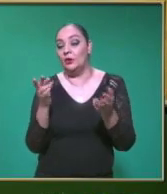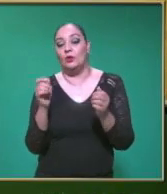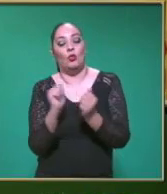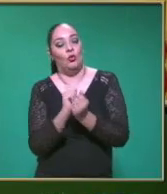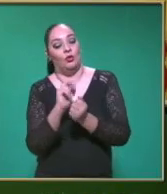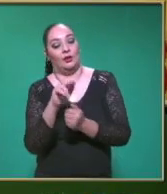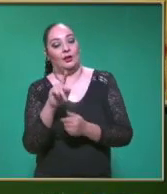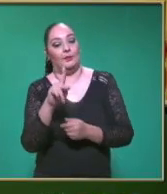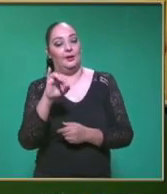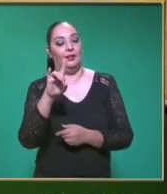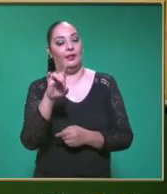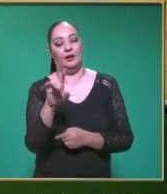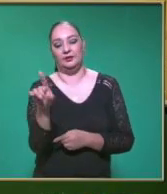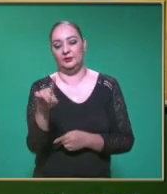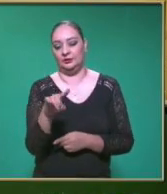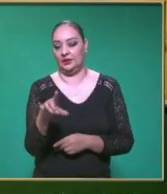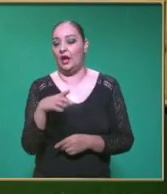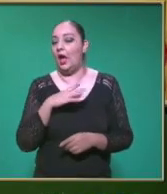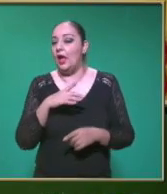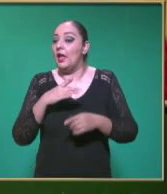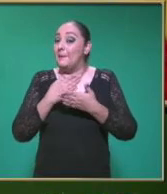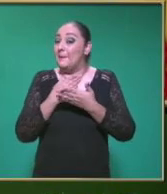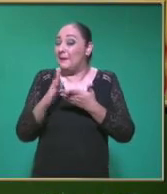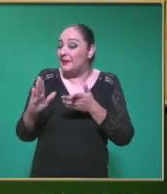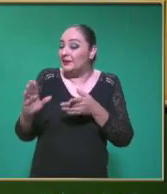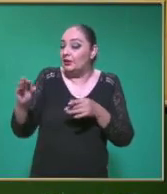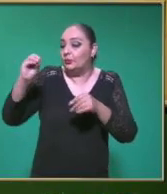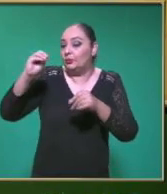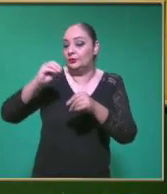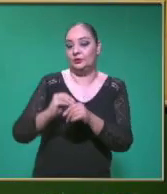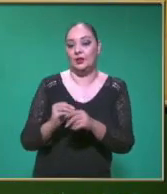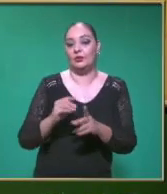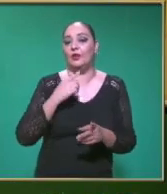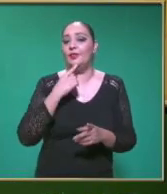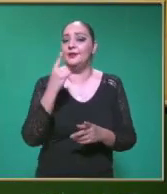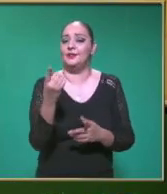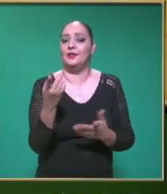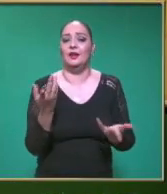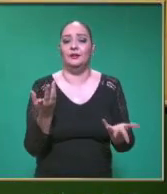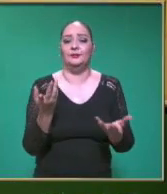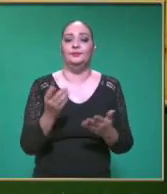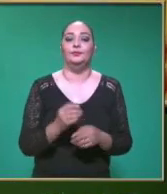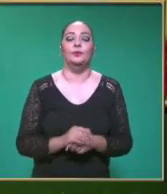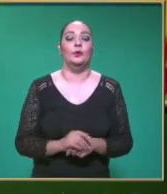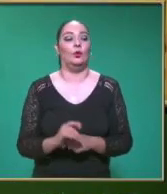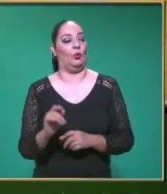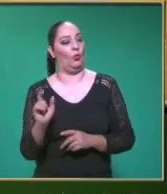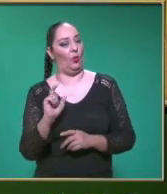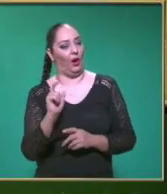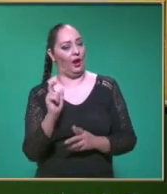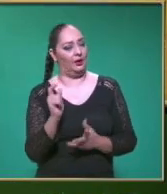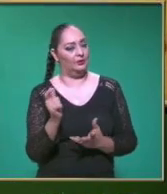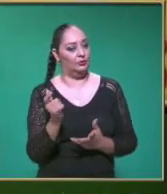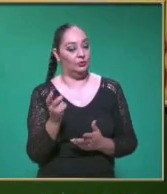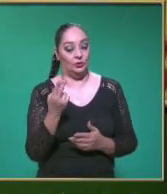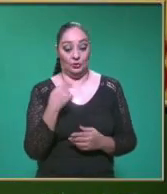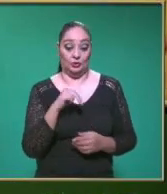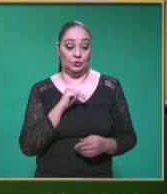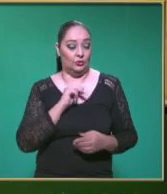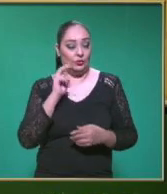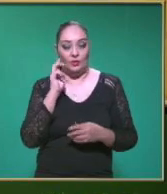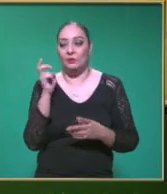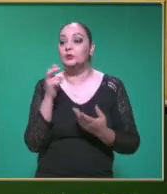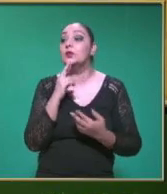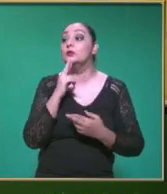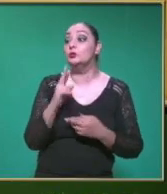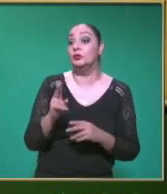Que había un agregado Un extra Que nos Nos hablaba Cuando teníamos Cuando sacábamos El resultado